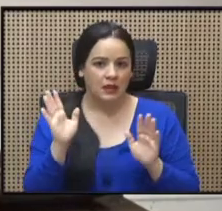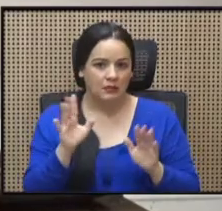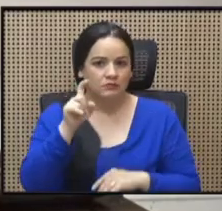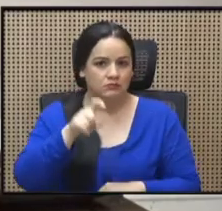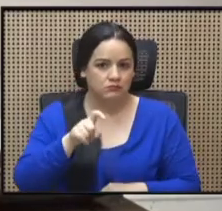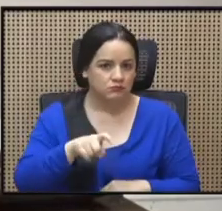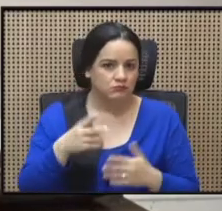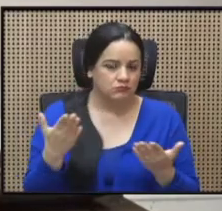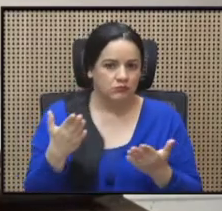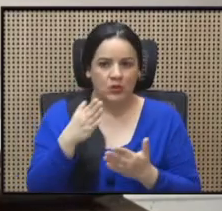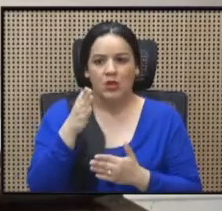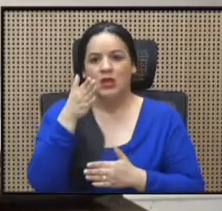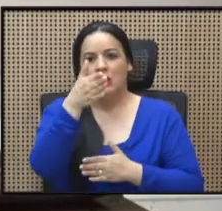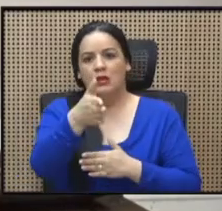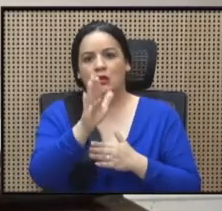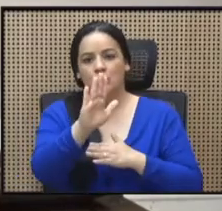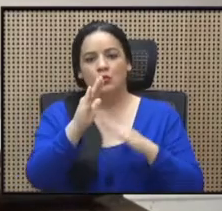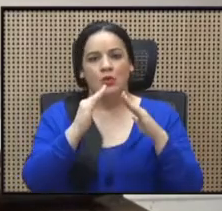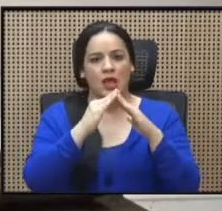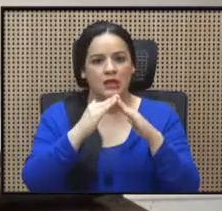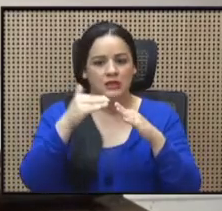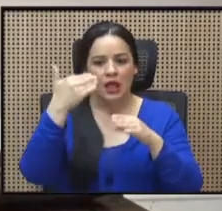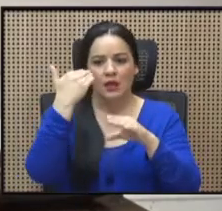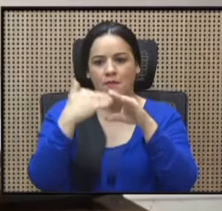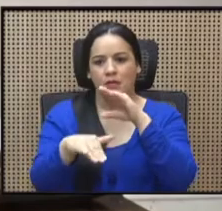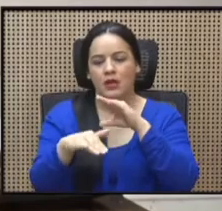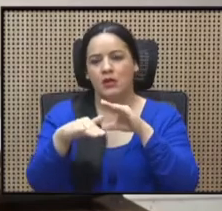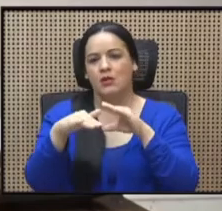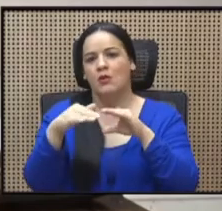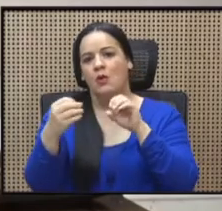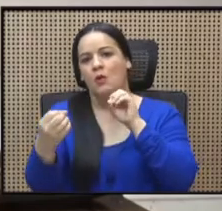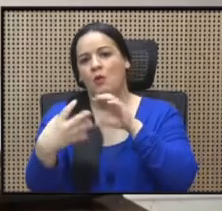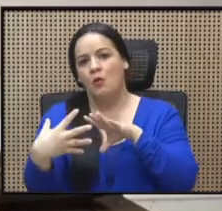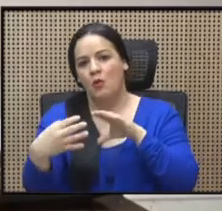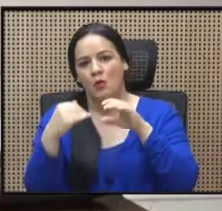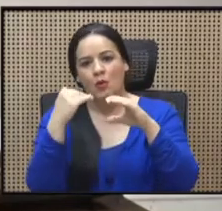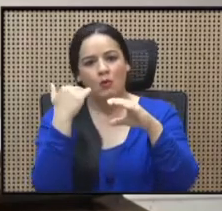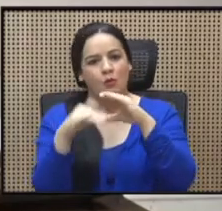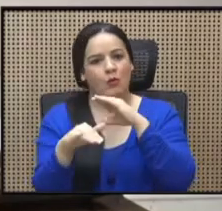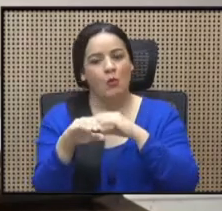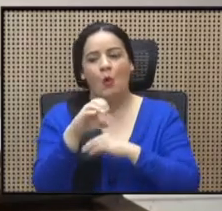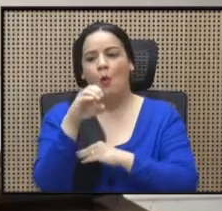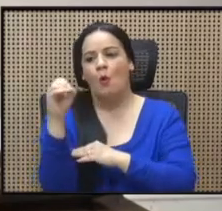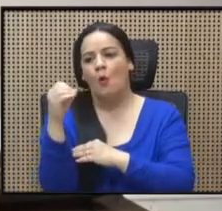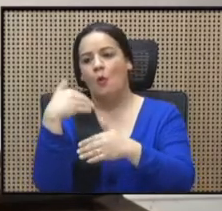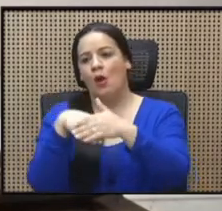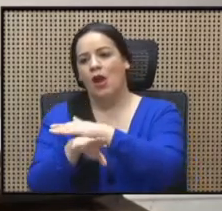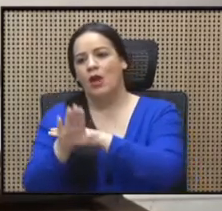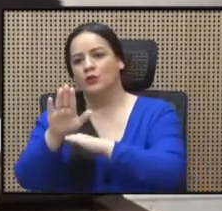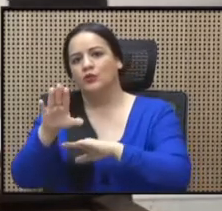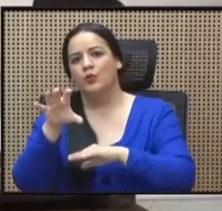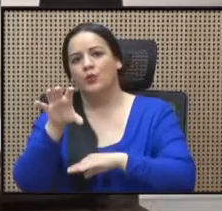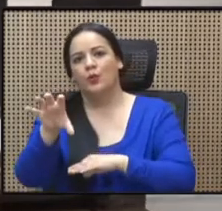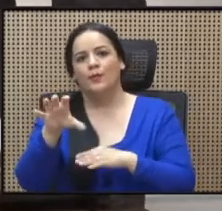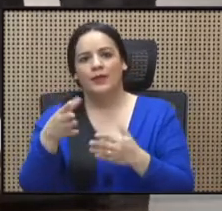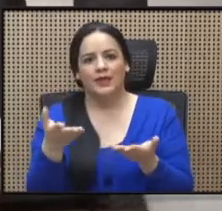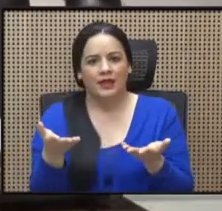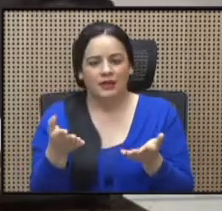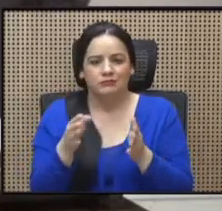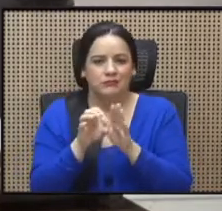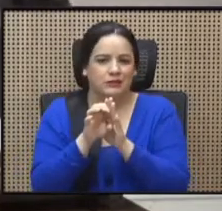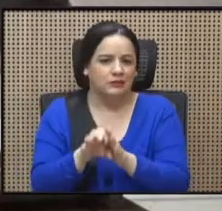ser ir a su casa, enviarles un correo, ingresar a su propiedad. Es decir,